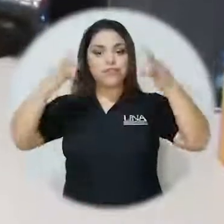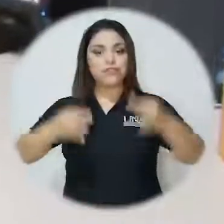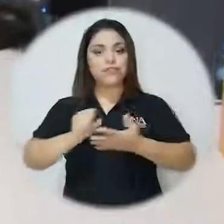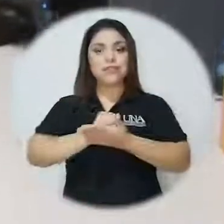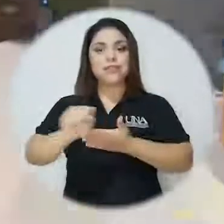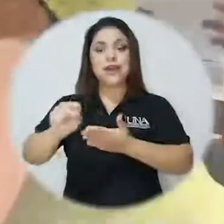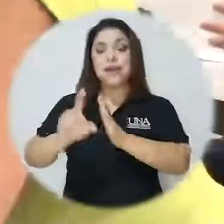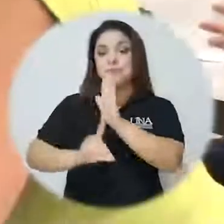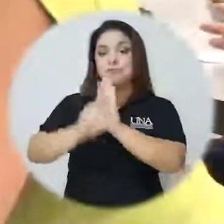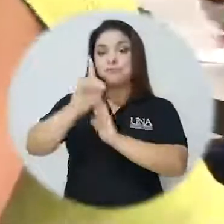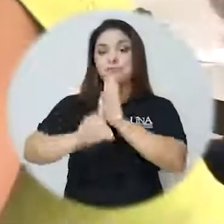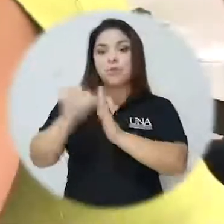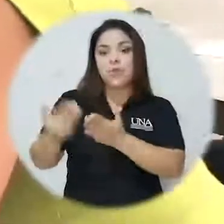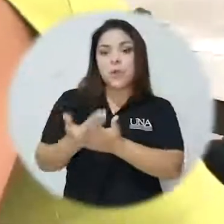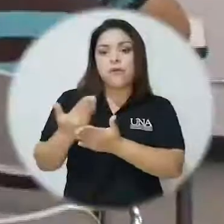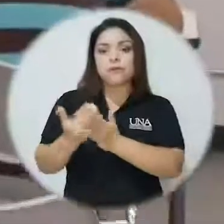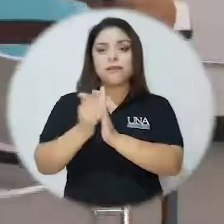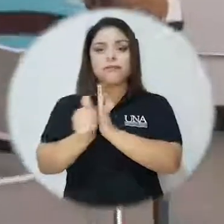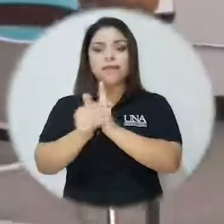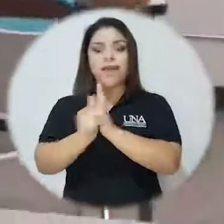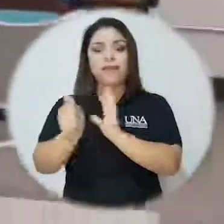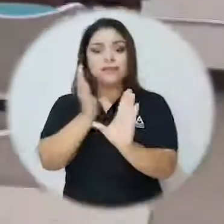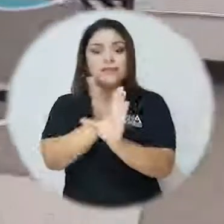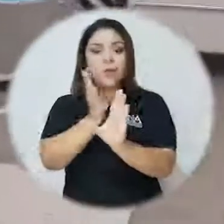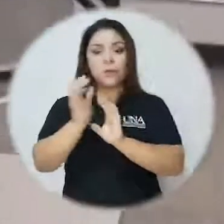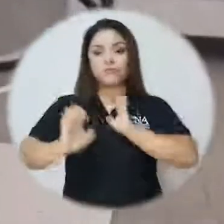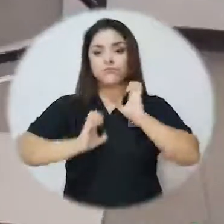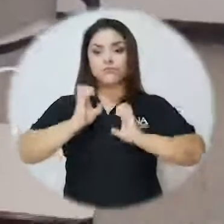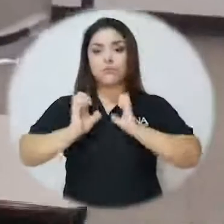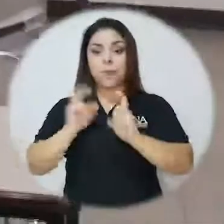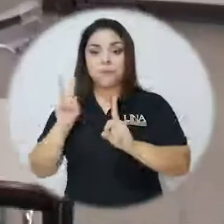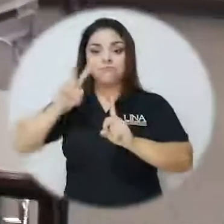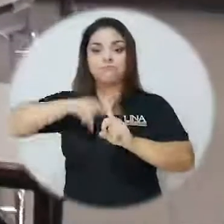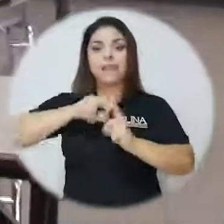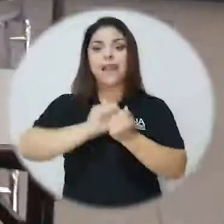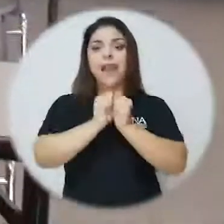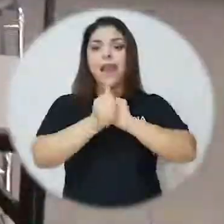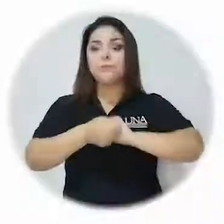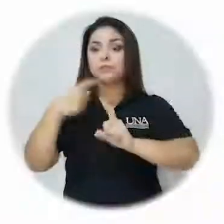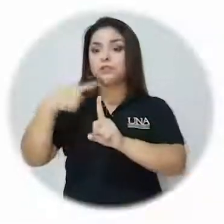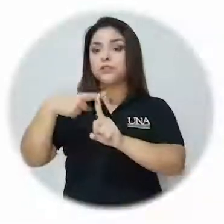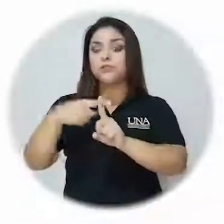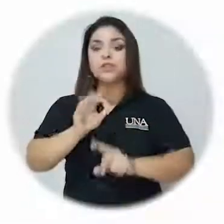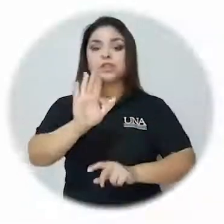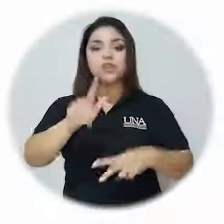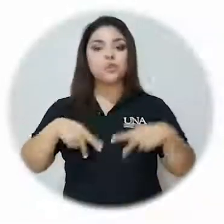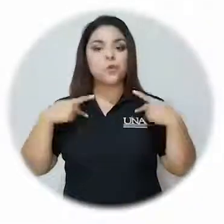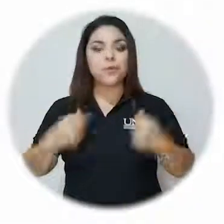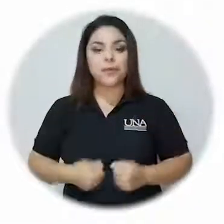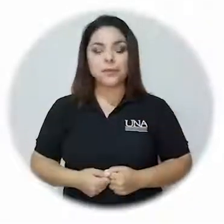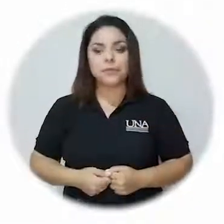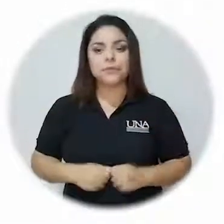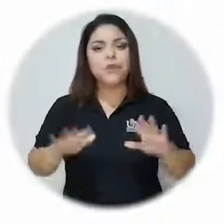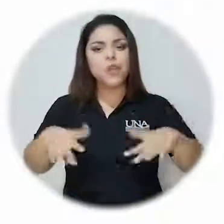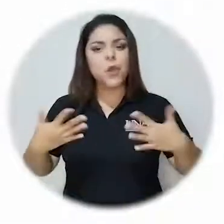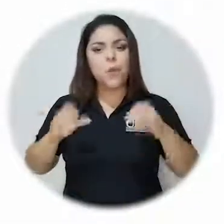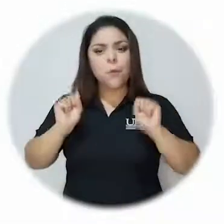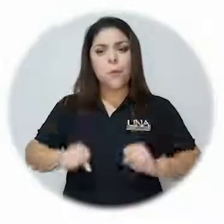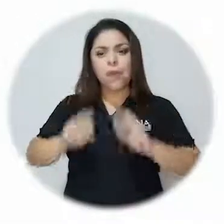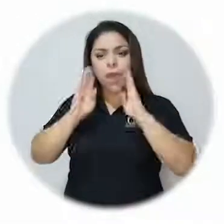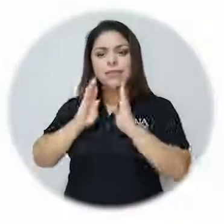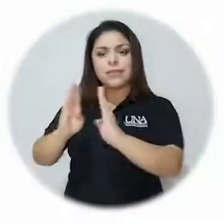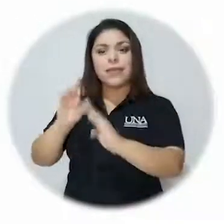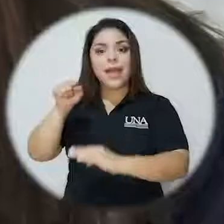desarrollar nuevas habilidades psicoemocionales para implementar cambios positivos en tu vida. ¿Y cómo me pueden atender en